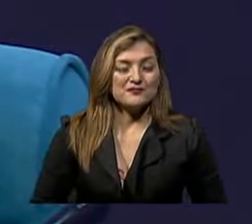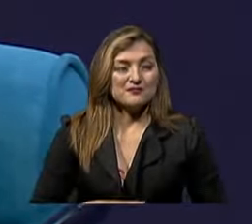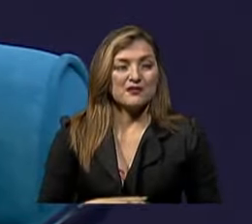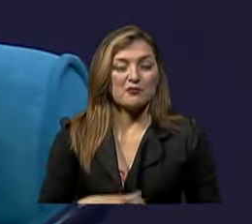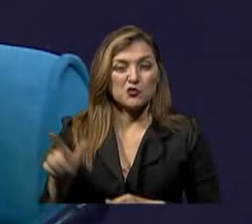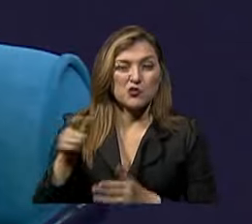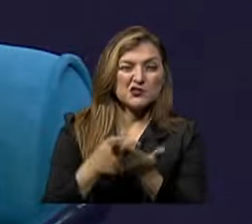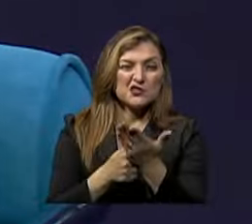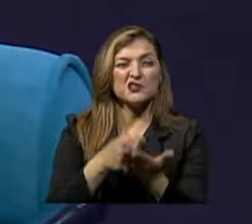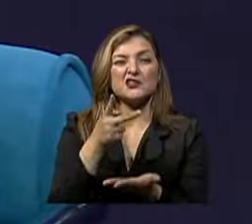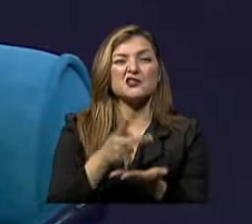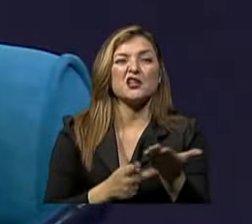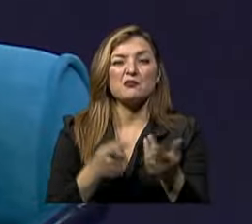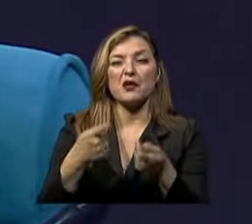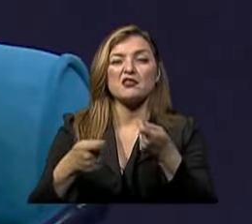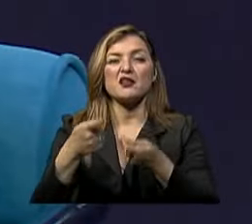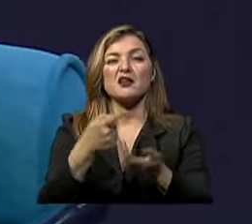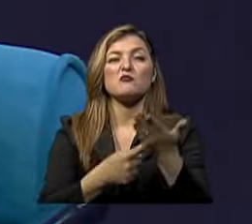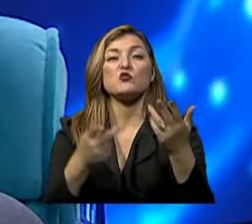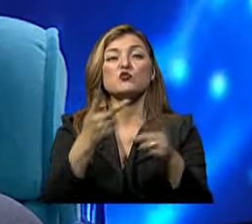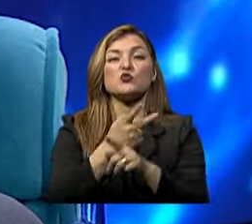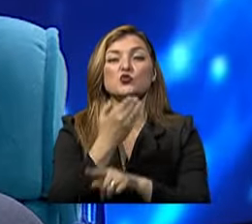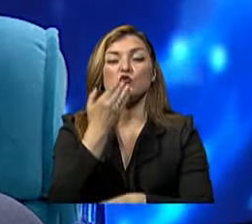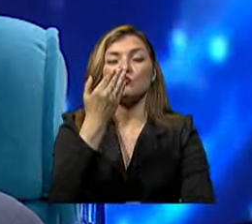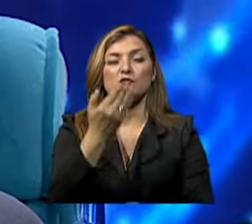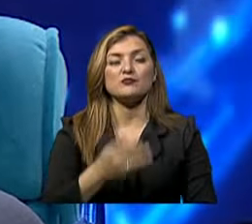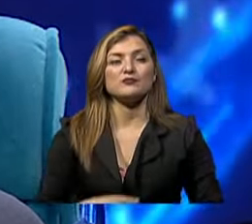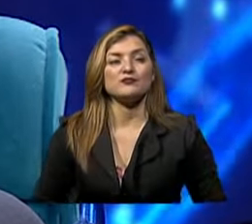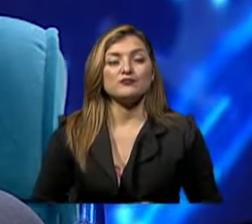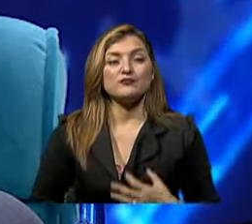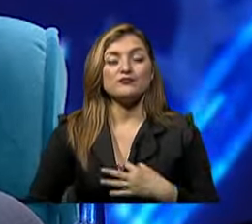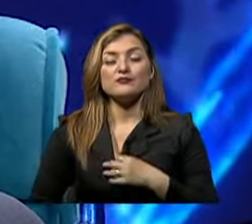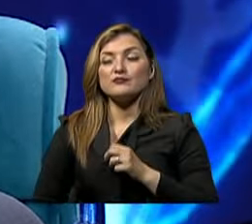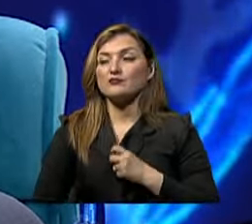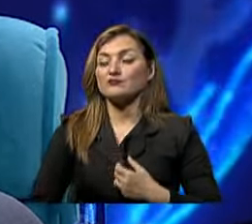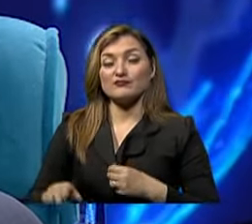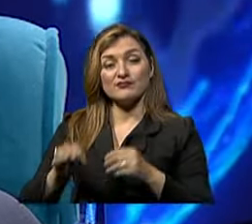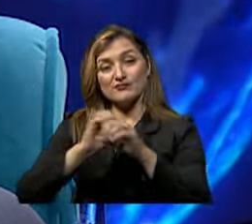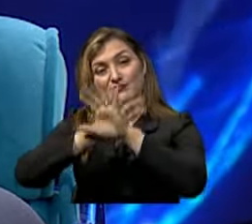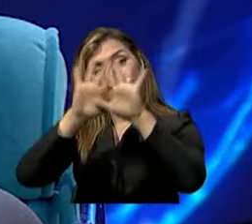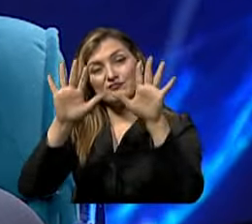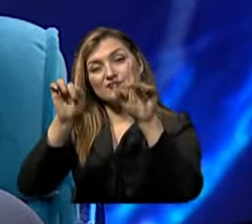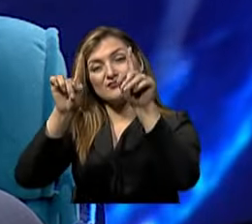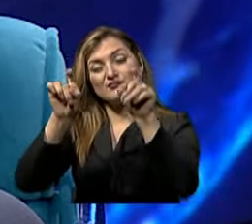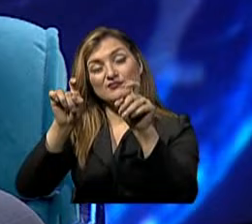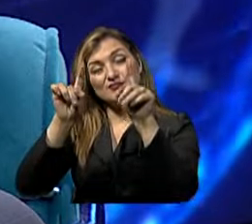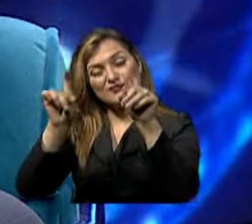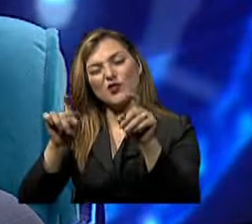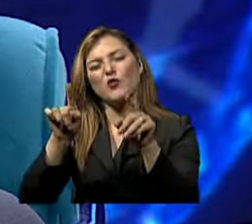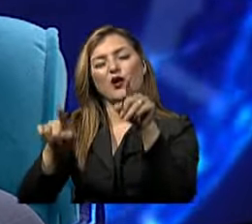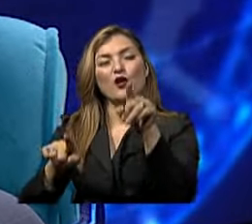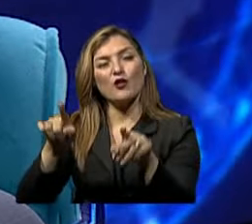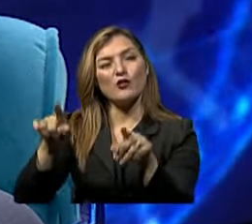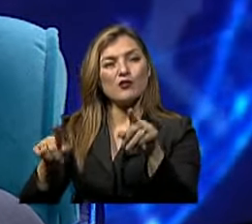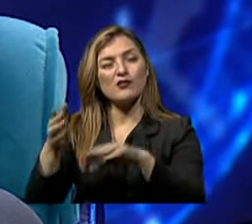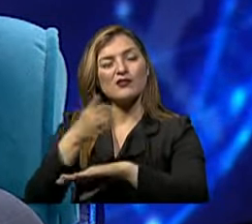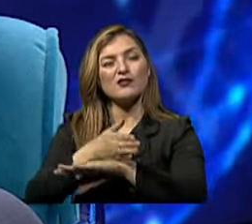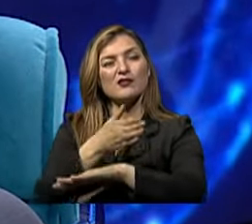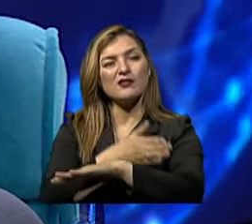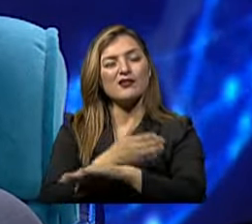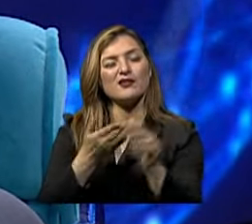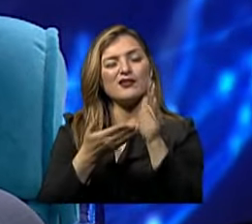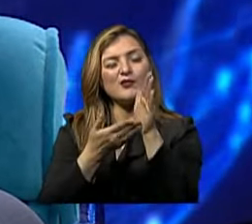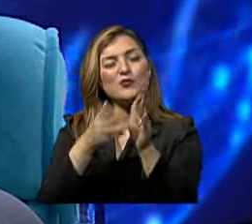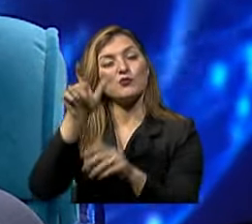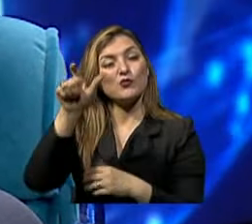analice Que es lo que Se está vendiendo Clarísimo Esto de aquí Y obviamente Algunas de las preguntas Que no entraron En los bloques Anteriores Era por ejemplo